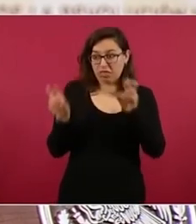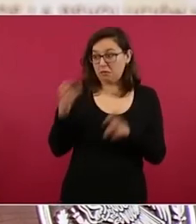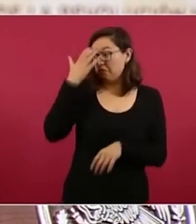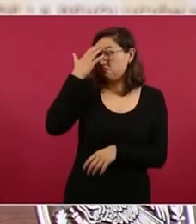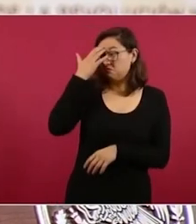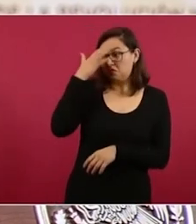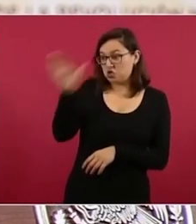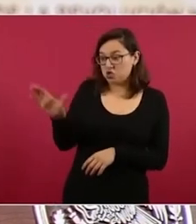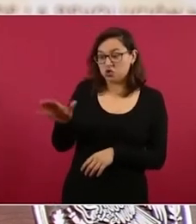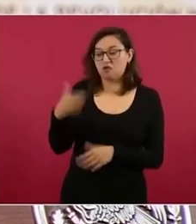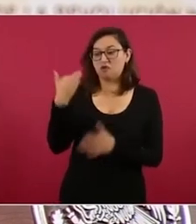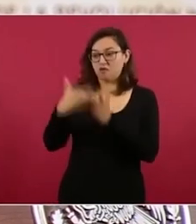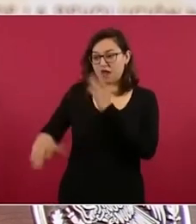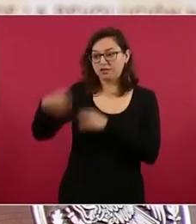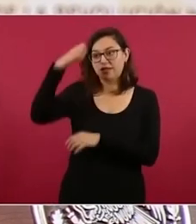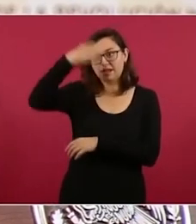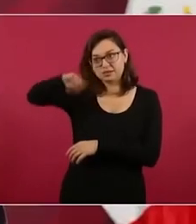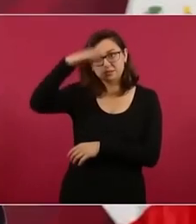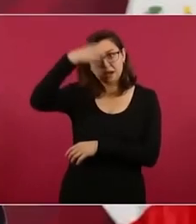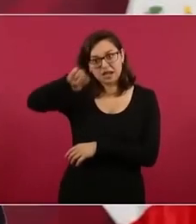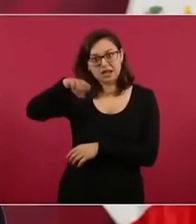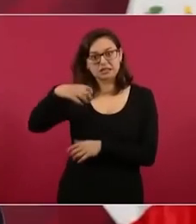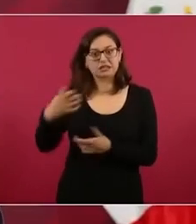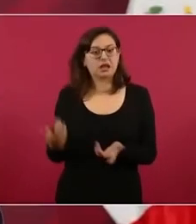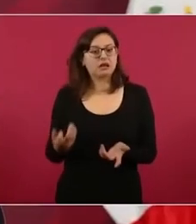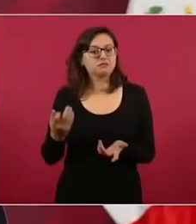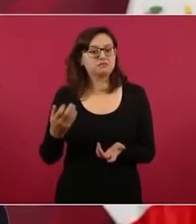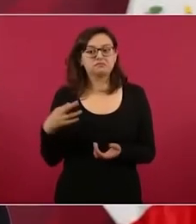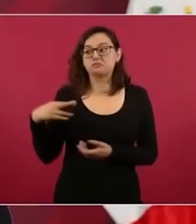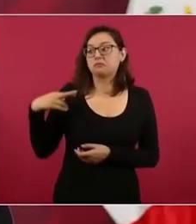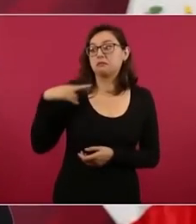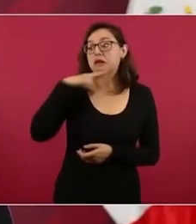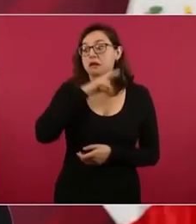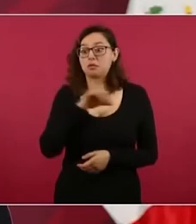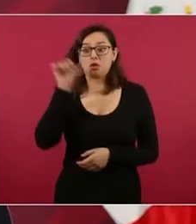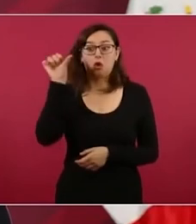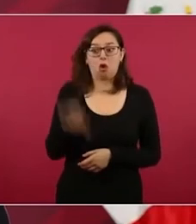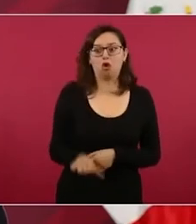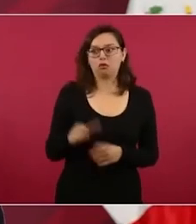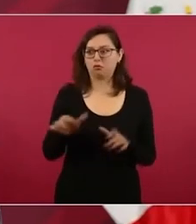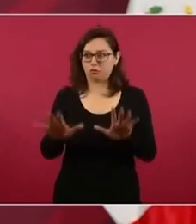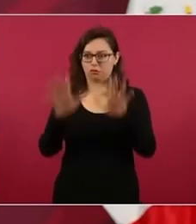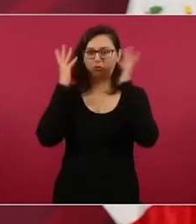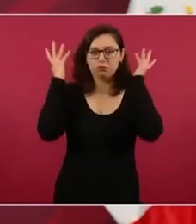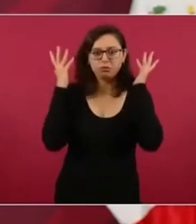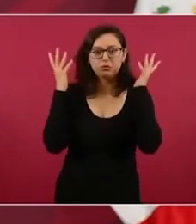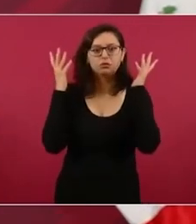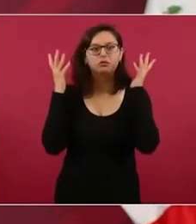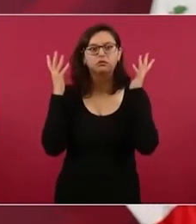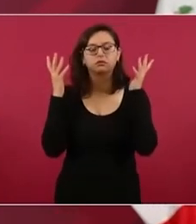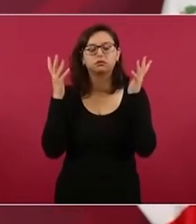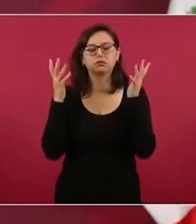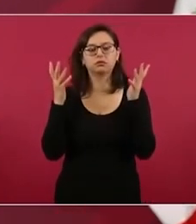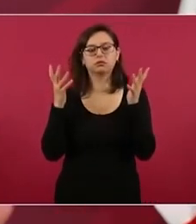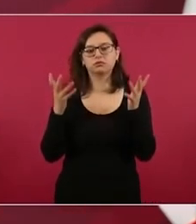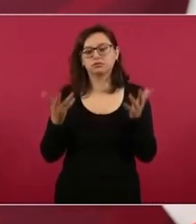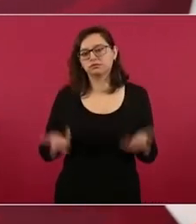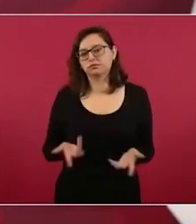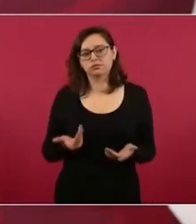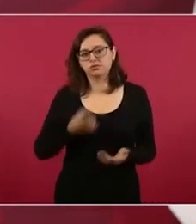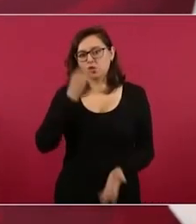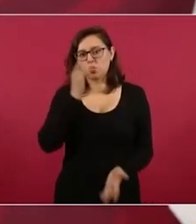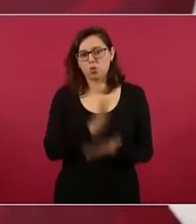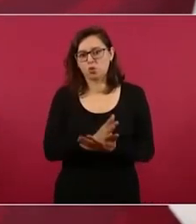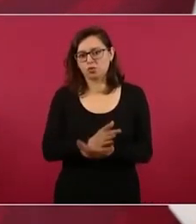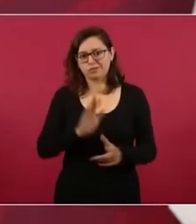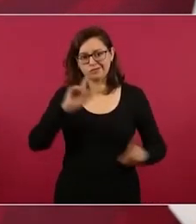todo es improvisado y para beneficio